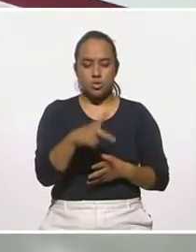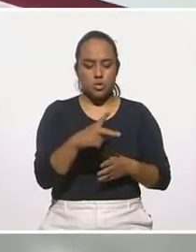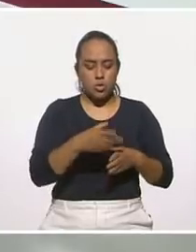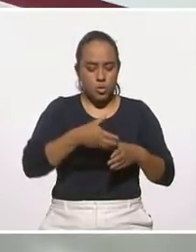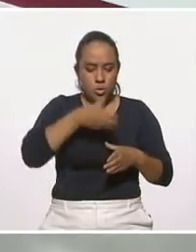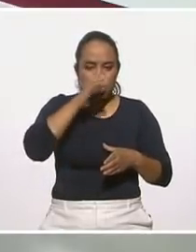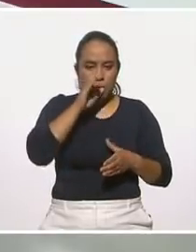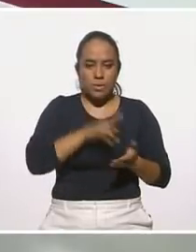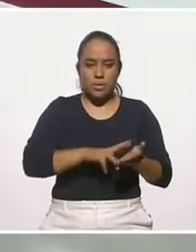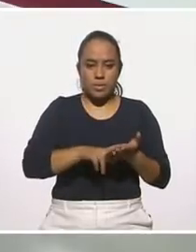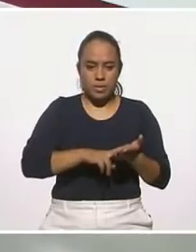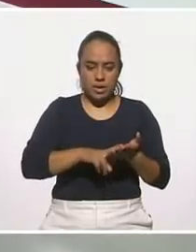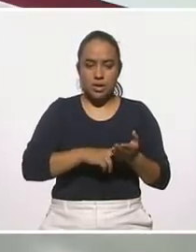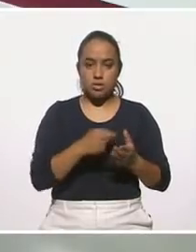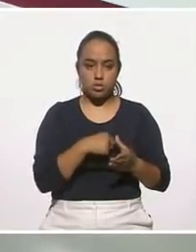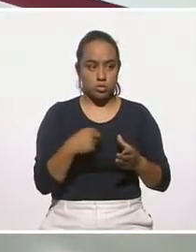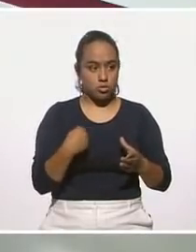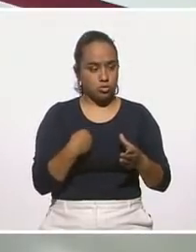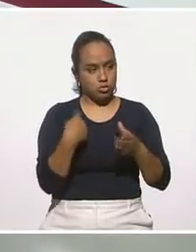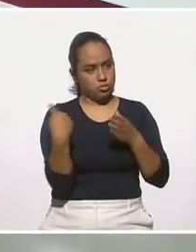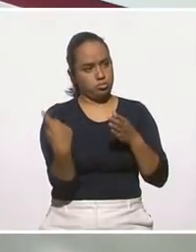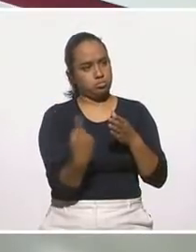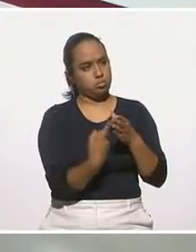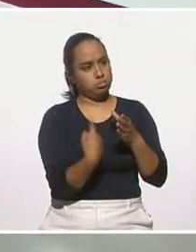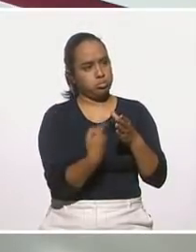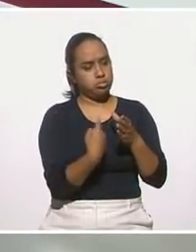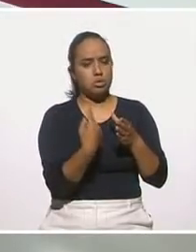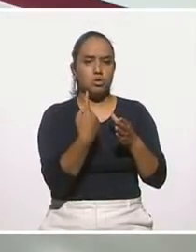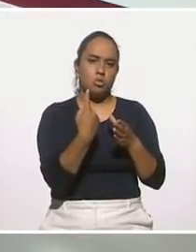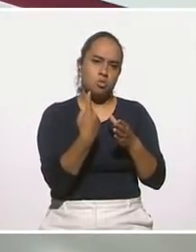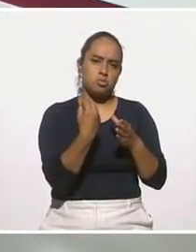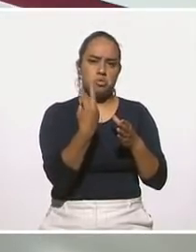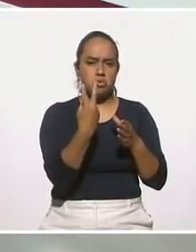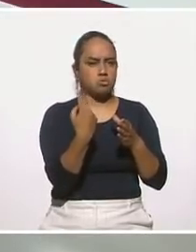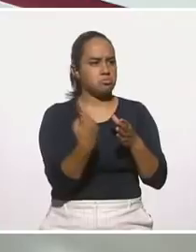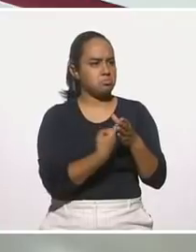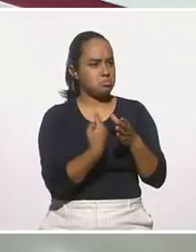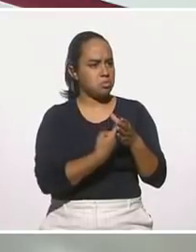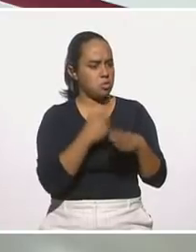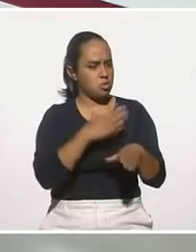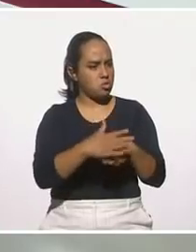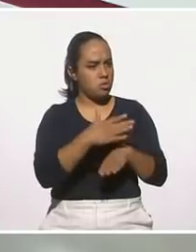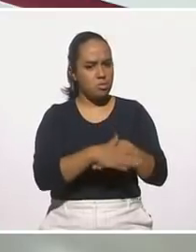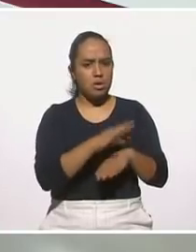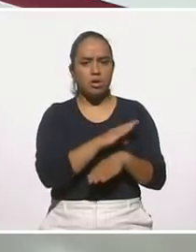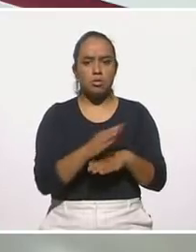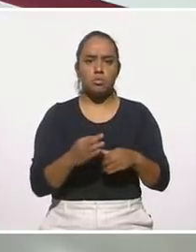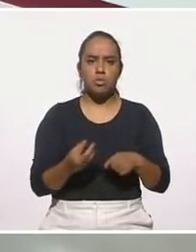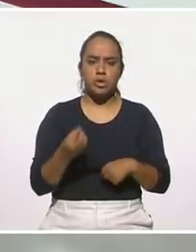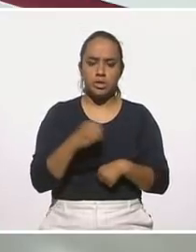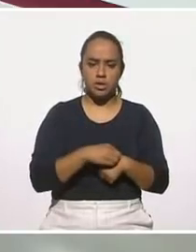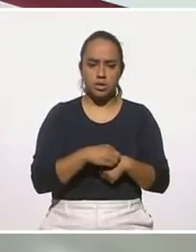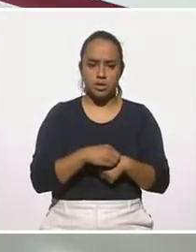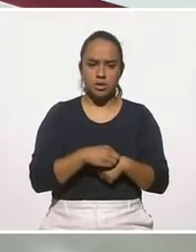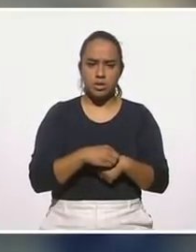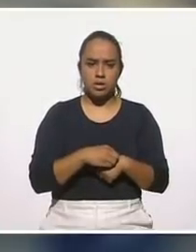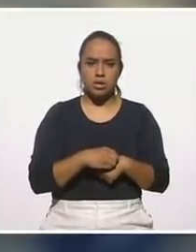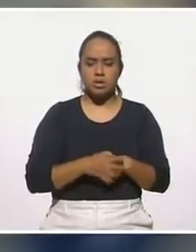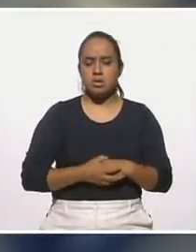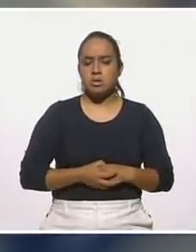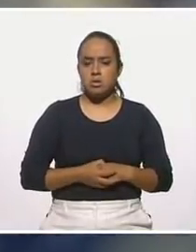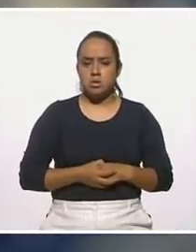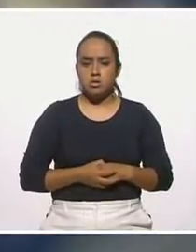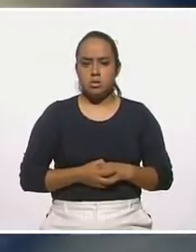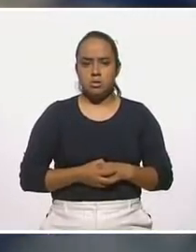verde, molemos en nuestra licuadora uno o dos nopalitos tiernos, le podemos agregar, le podemos agregar